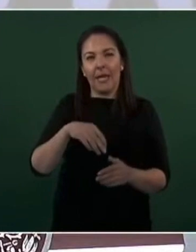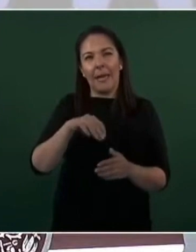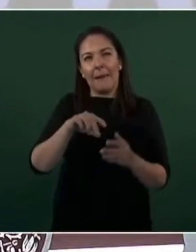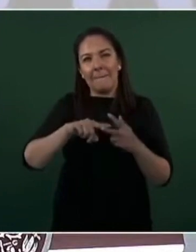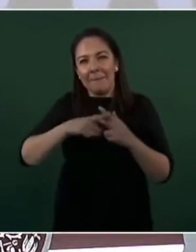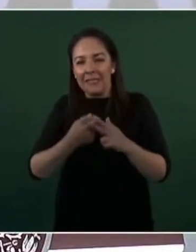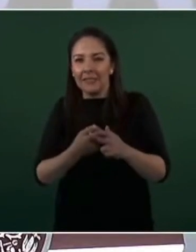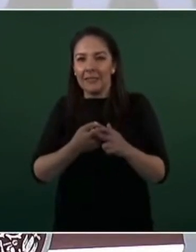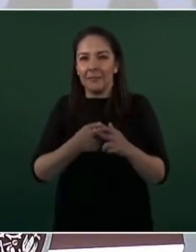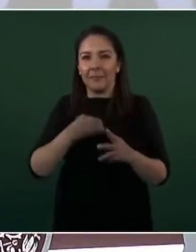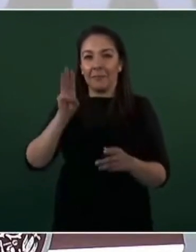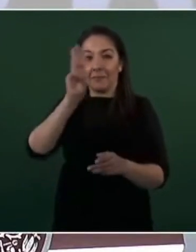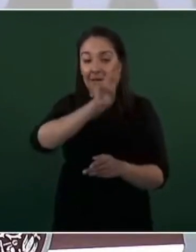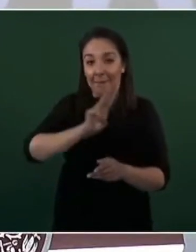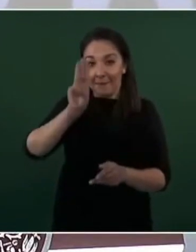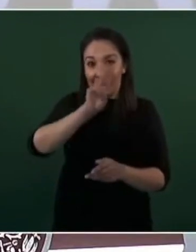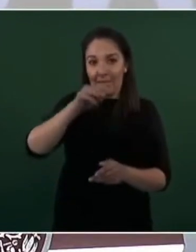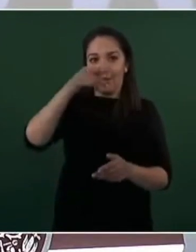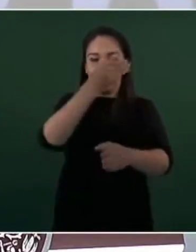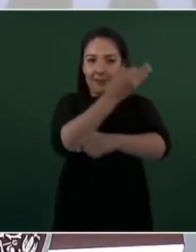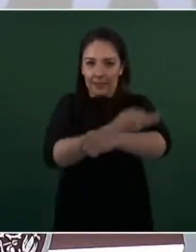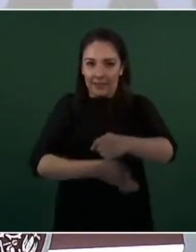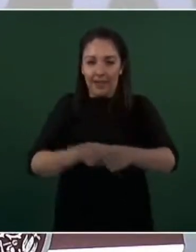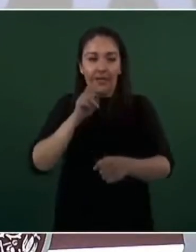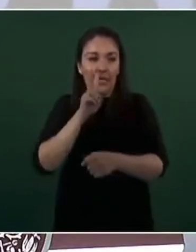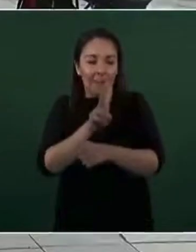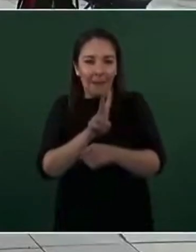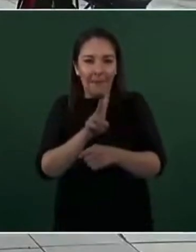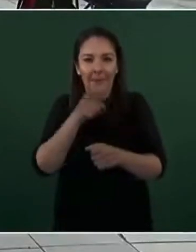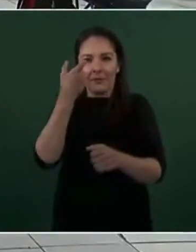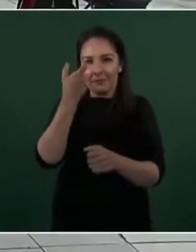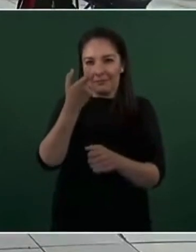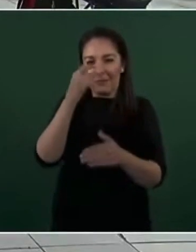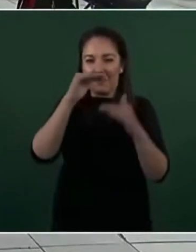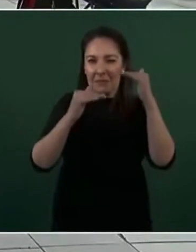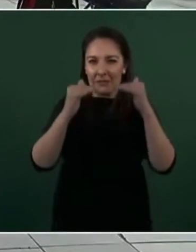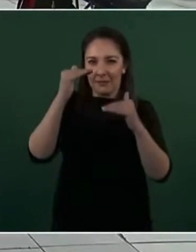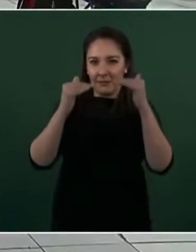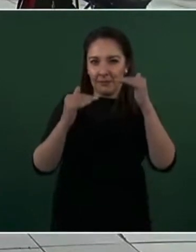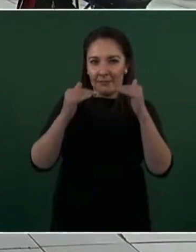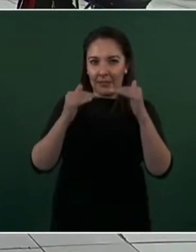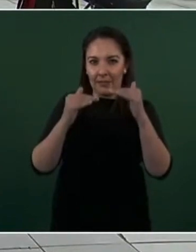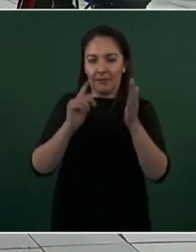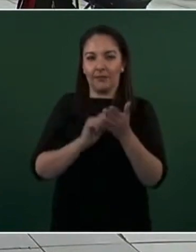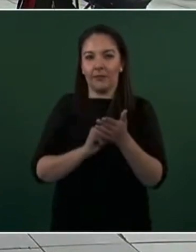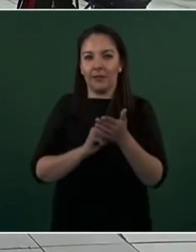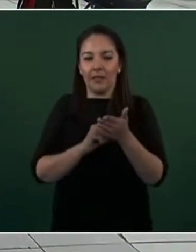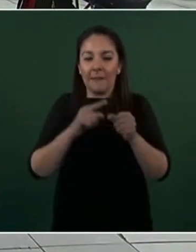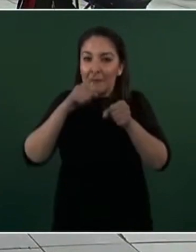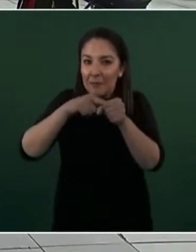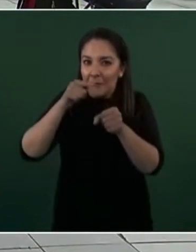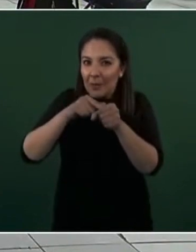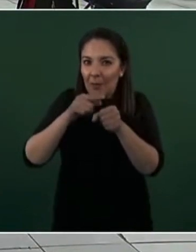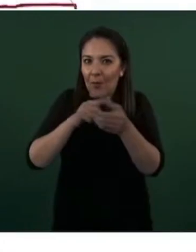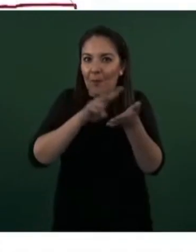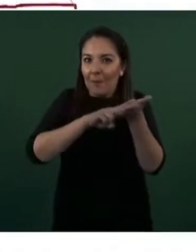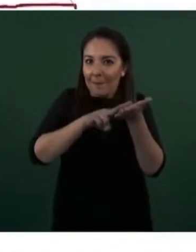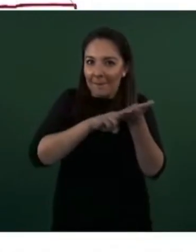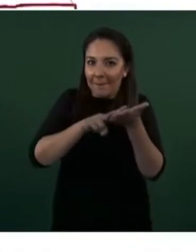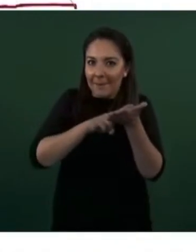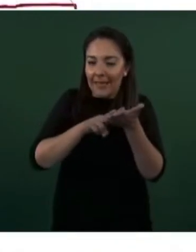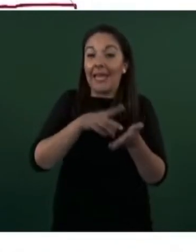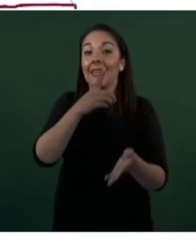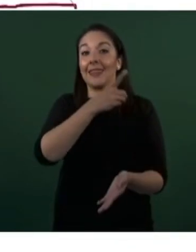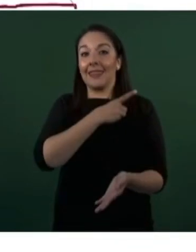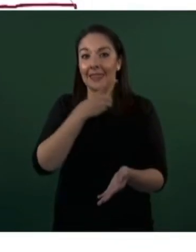y podemos ver nosotros que en los precios promedios esa rayita verde, si nos pasamos, es como debería de estar en